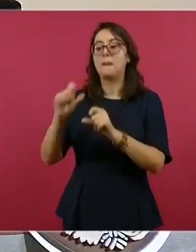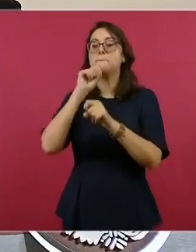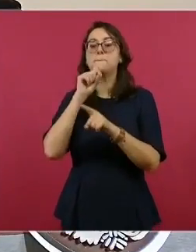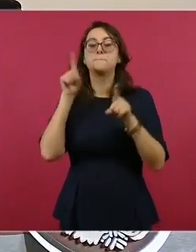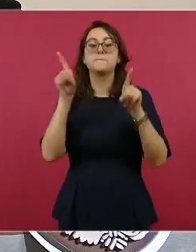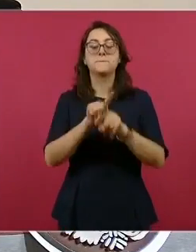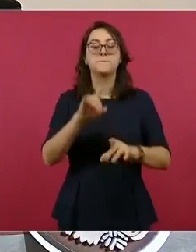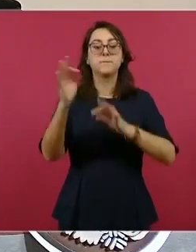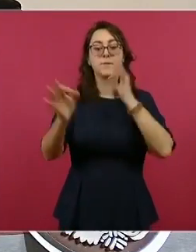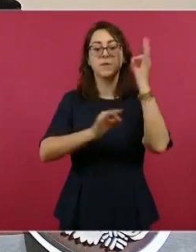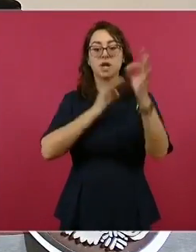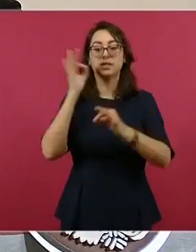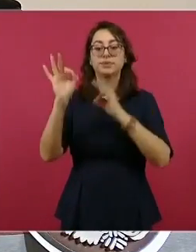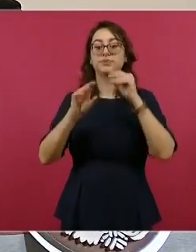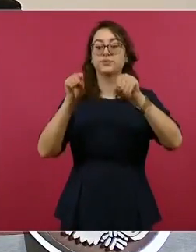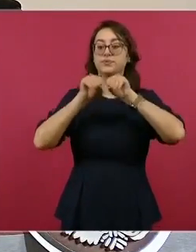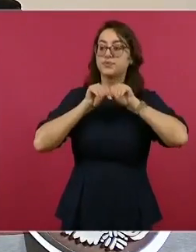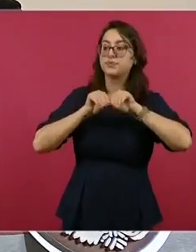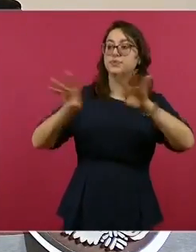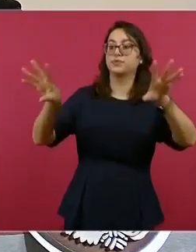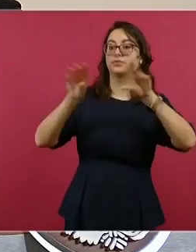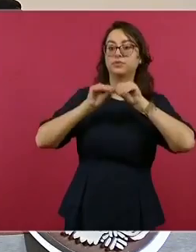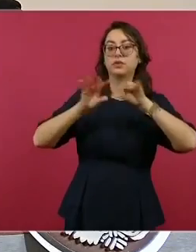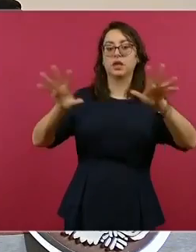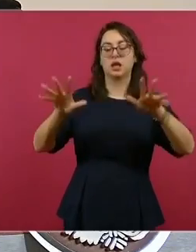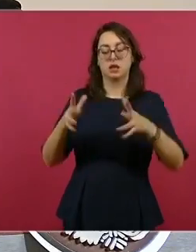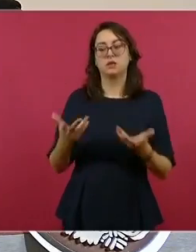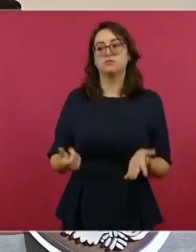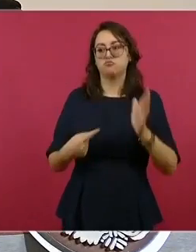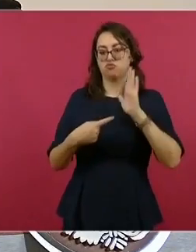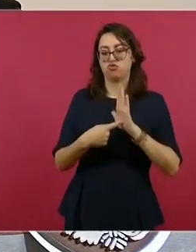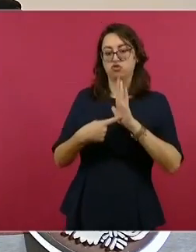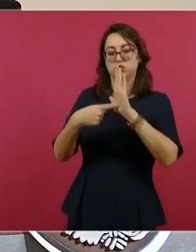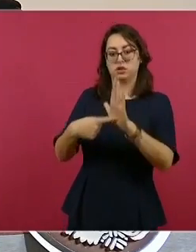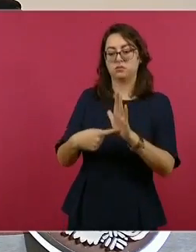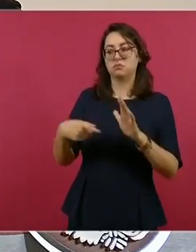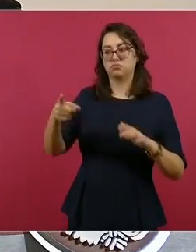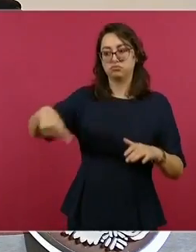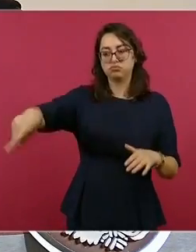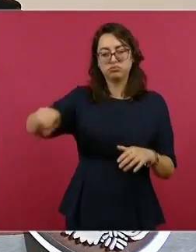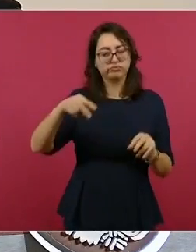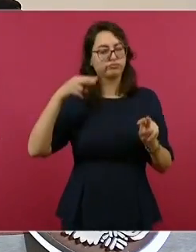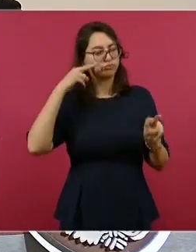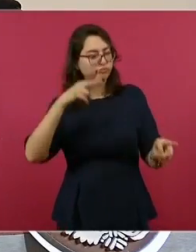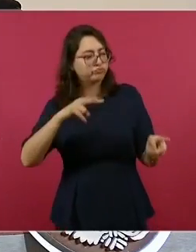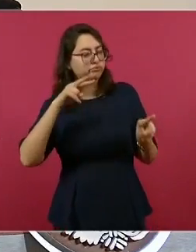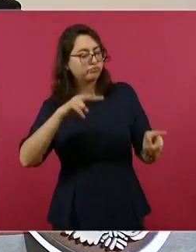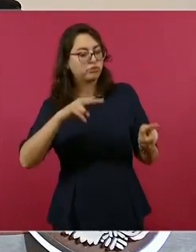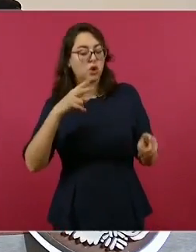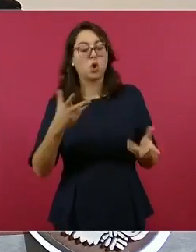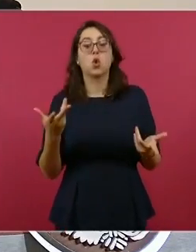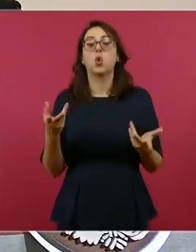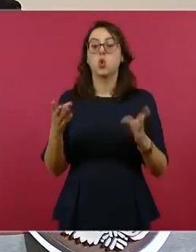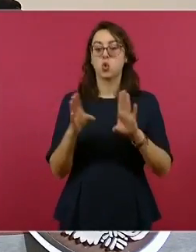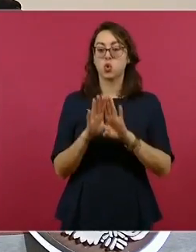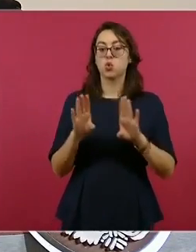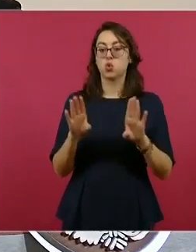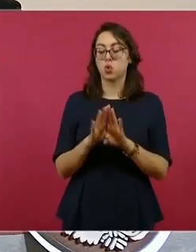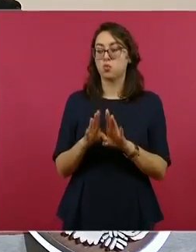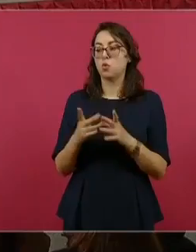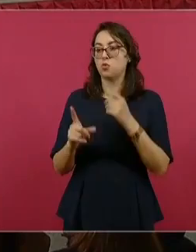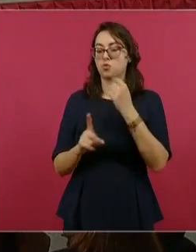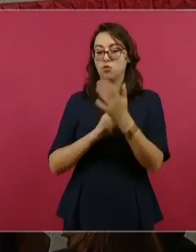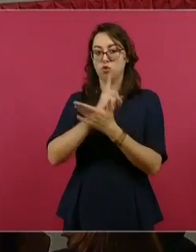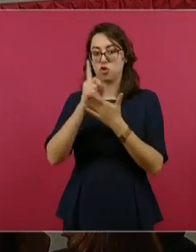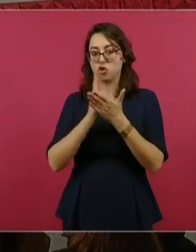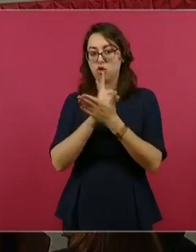expuso ahí en la reunión que aborda la problemática desde el punto de vista de salud pública.